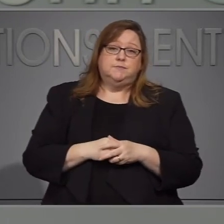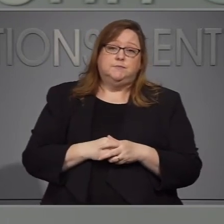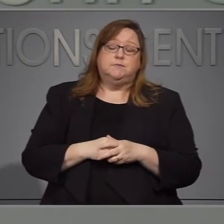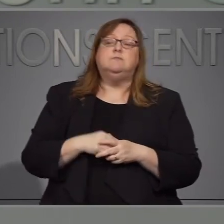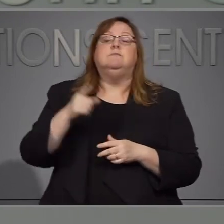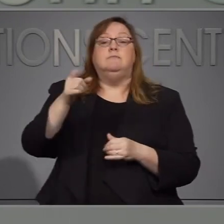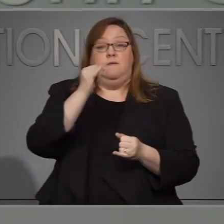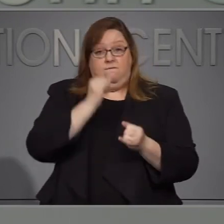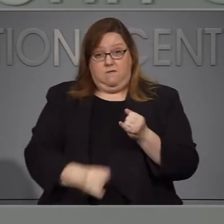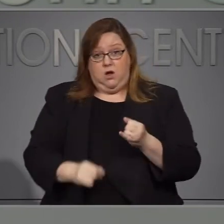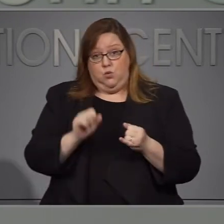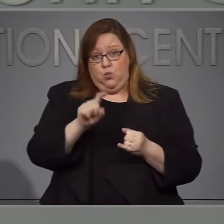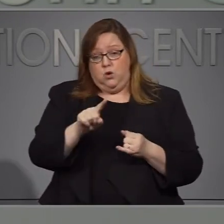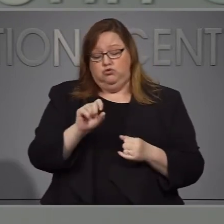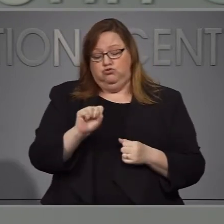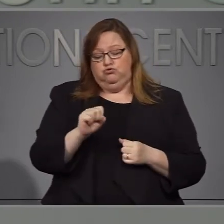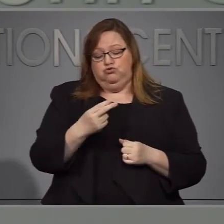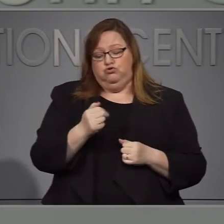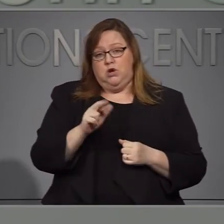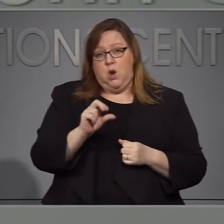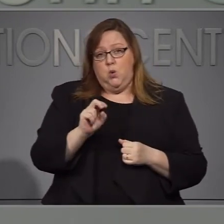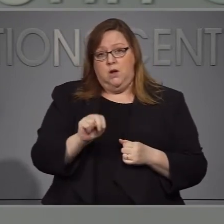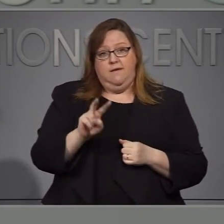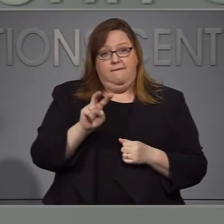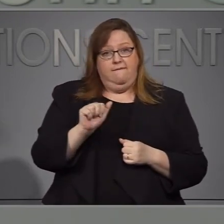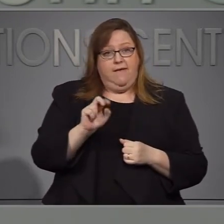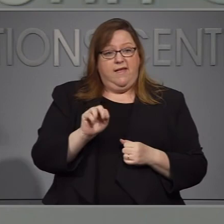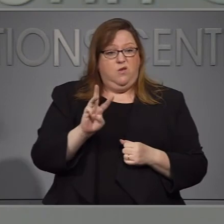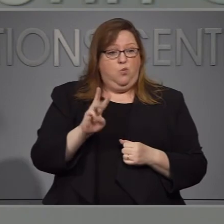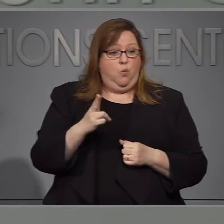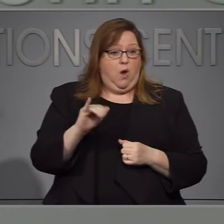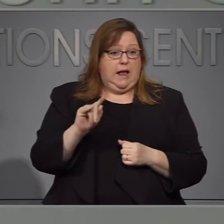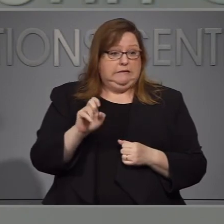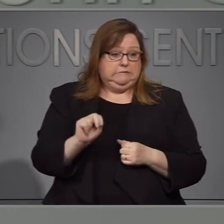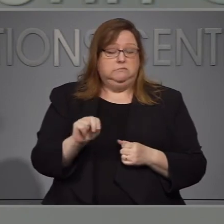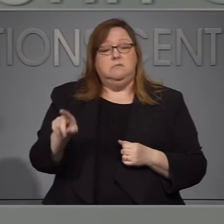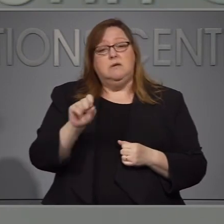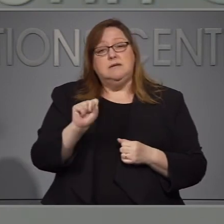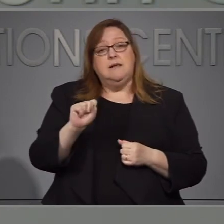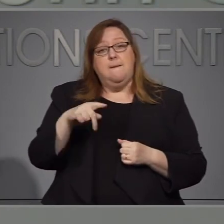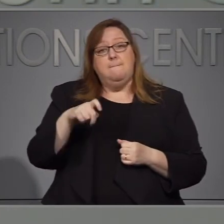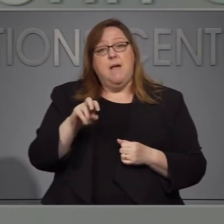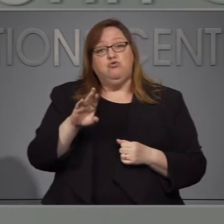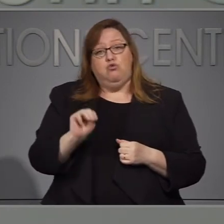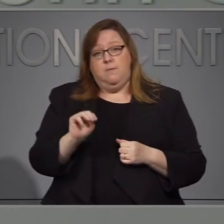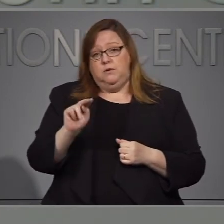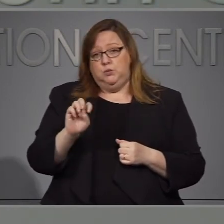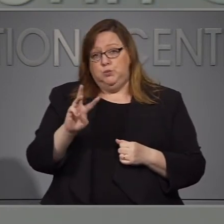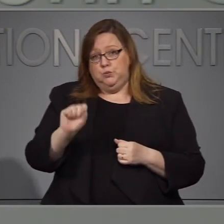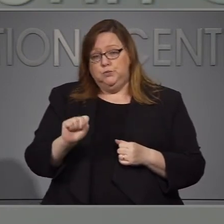La última pregunta. Sí, el Imbra fue en hästere 10 mís.